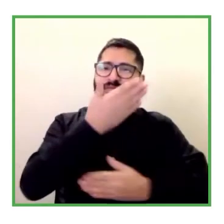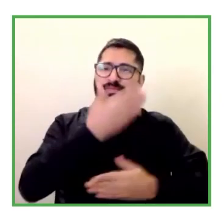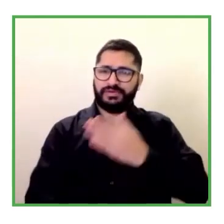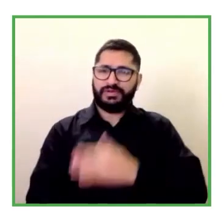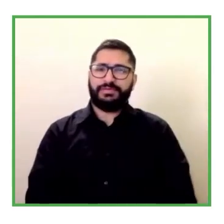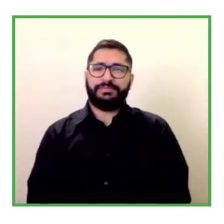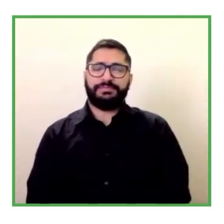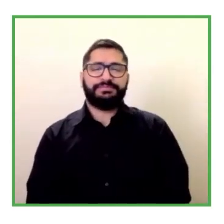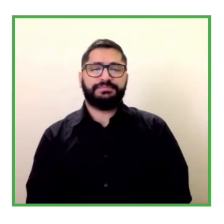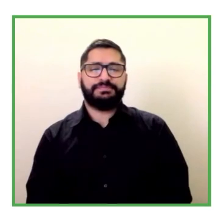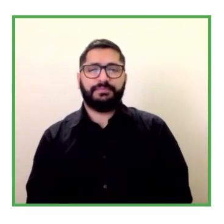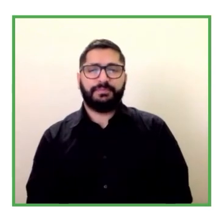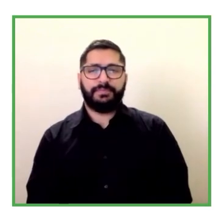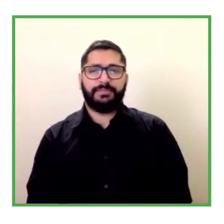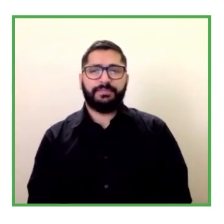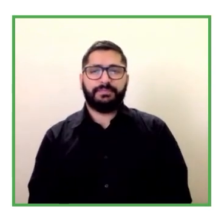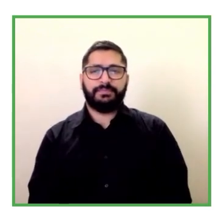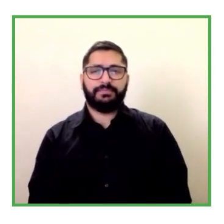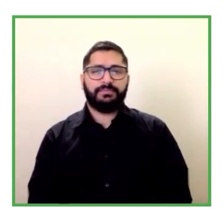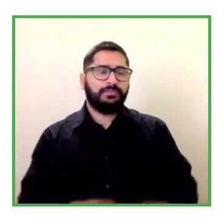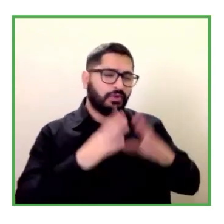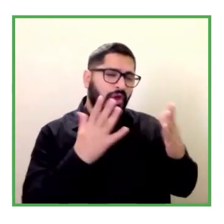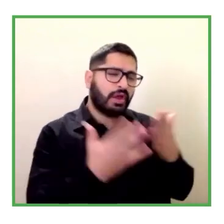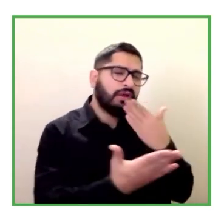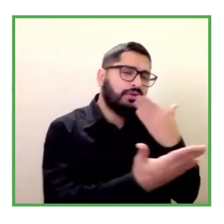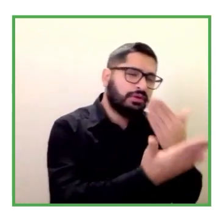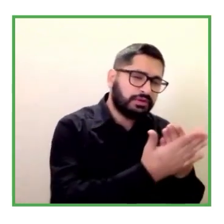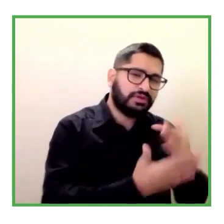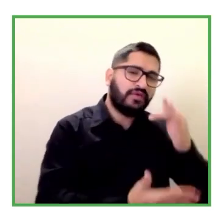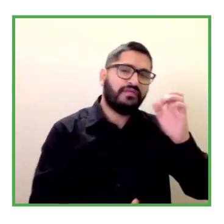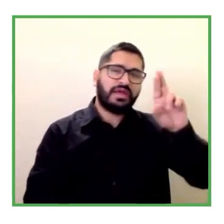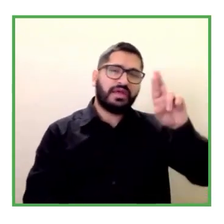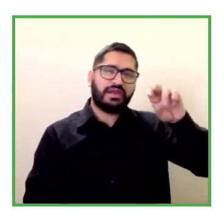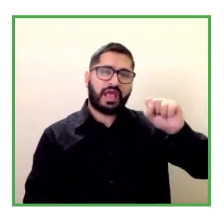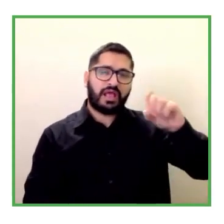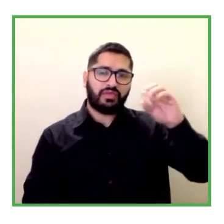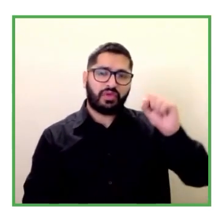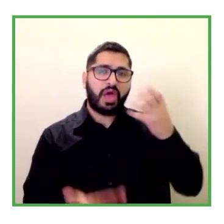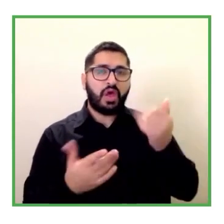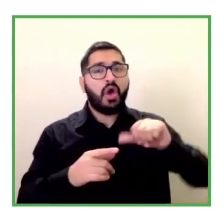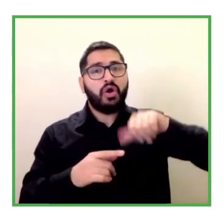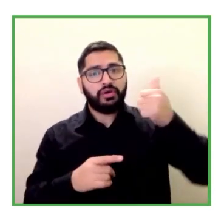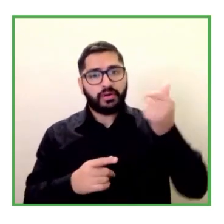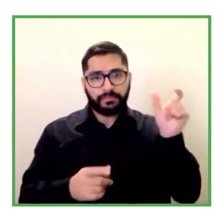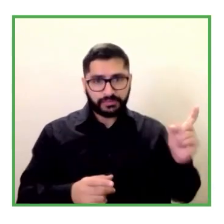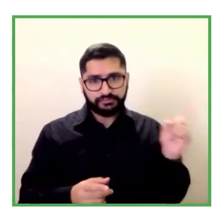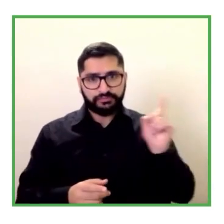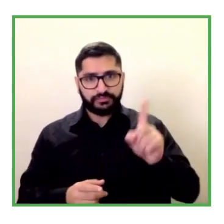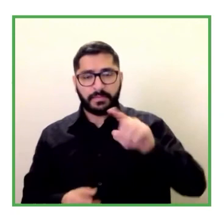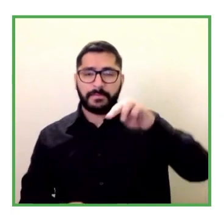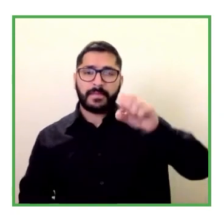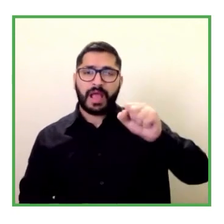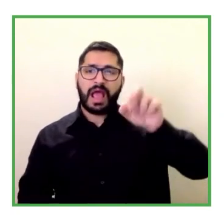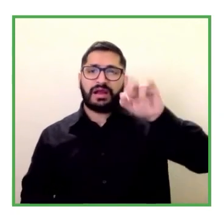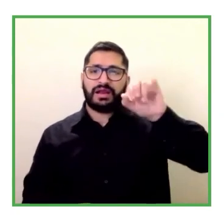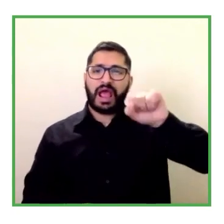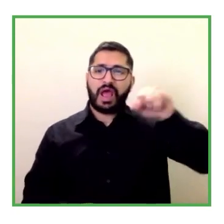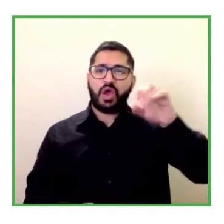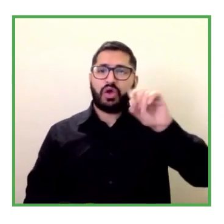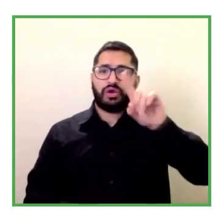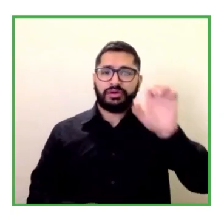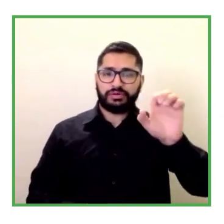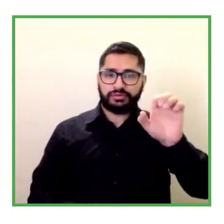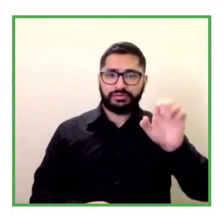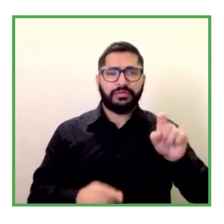muchísimas gracias Fernando la siguiente pregunta es para María José María José yo quisiera preguntarte si nos puedes